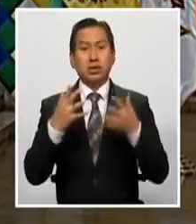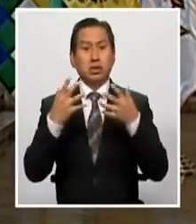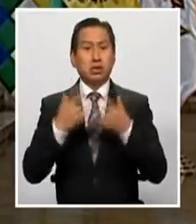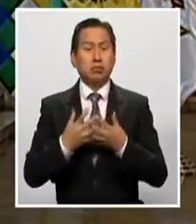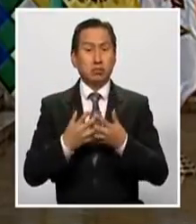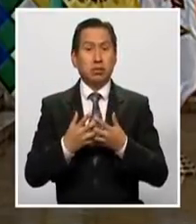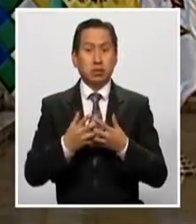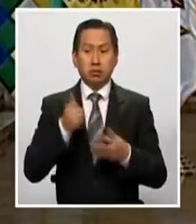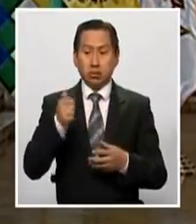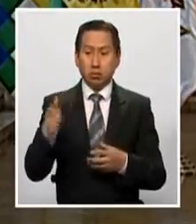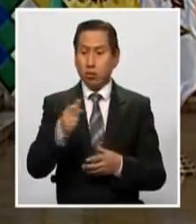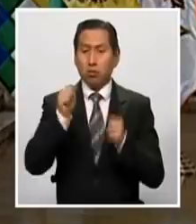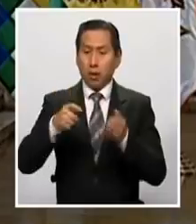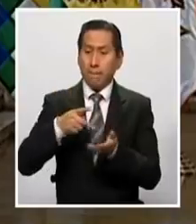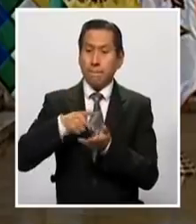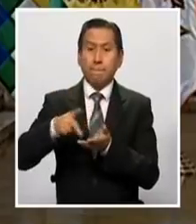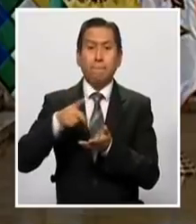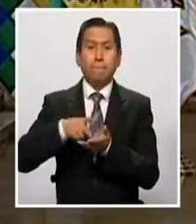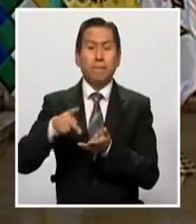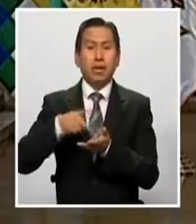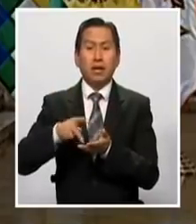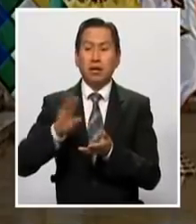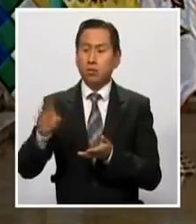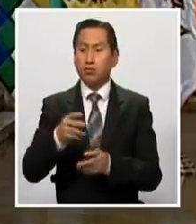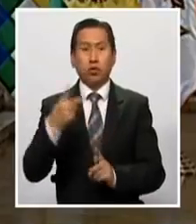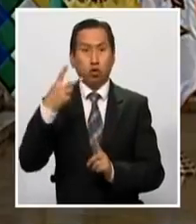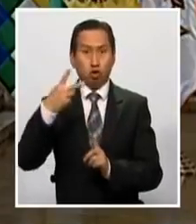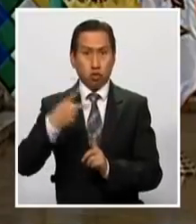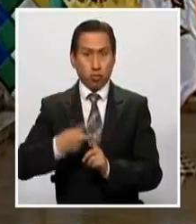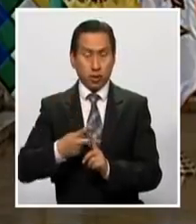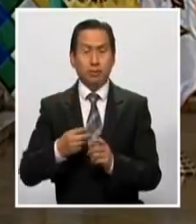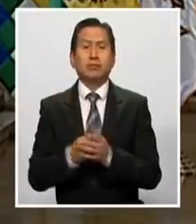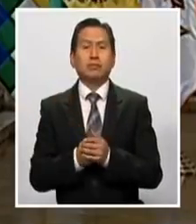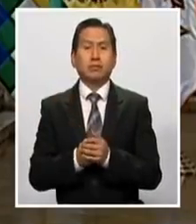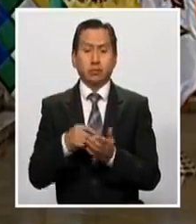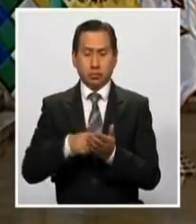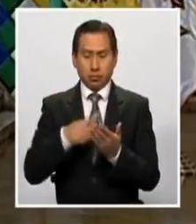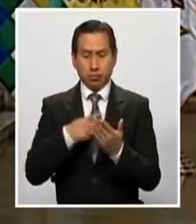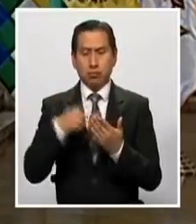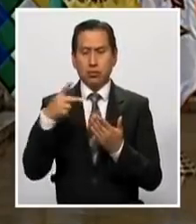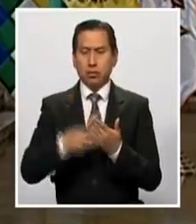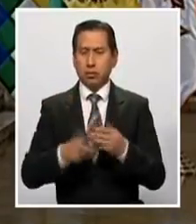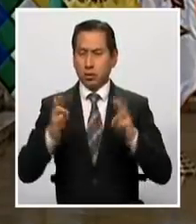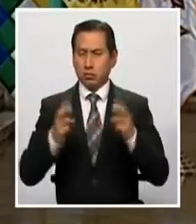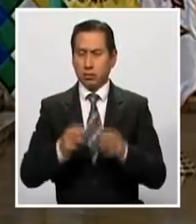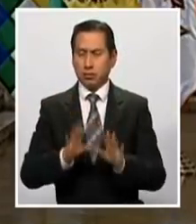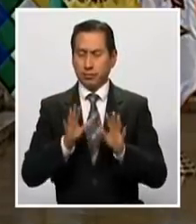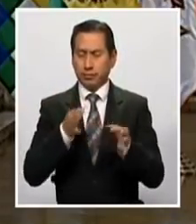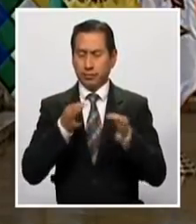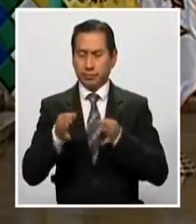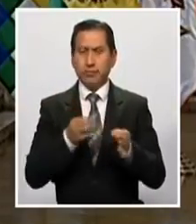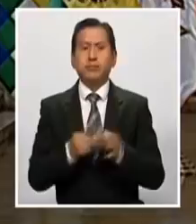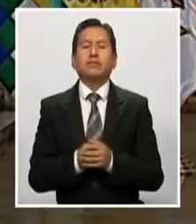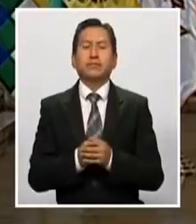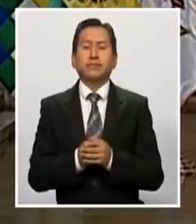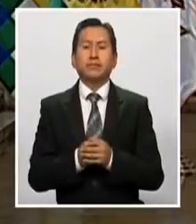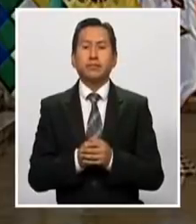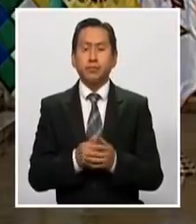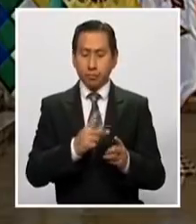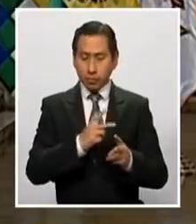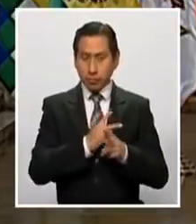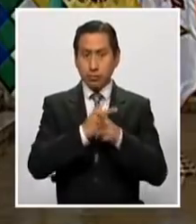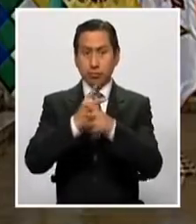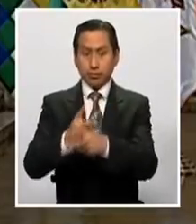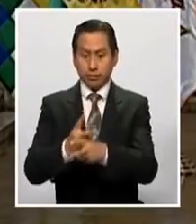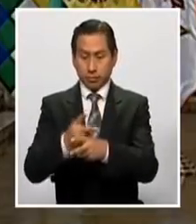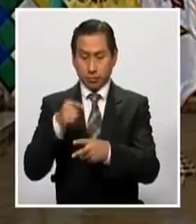ayudarles a pagar los salarios de dos meses. Este plan consiste en lo siguiente. Se darán préstamos